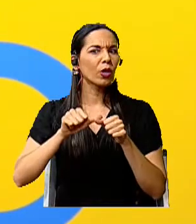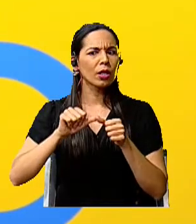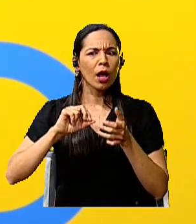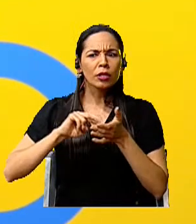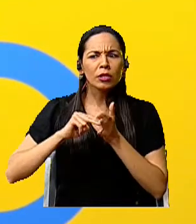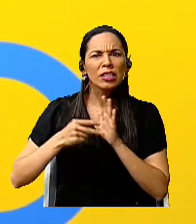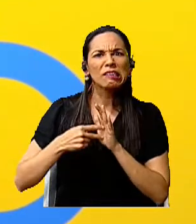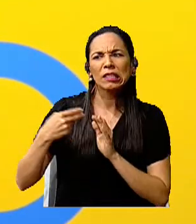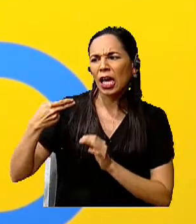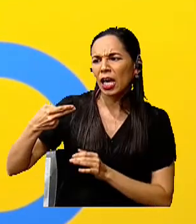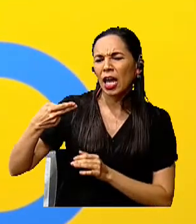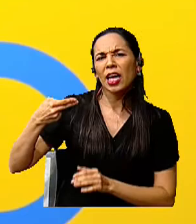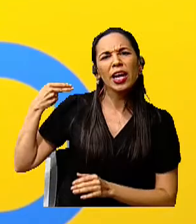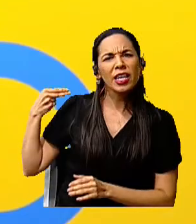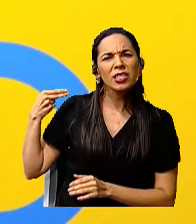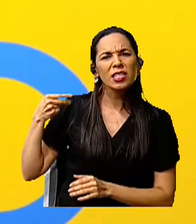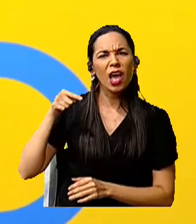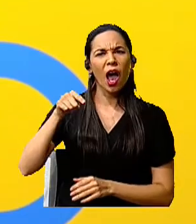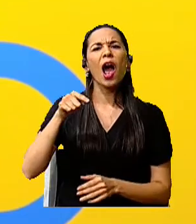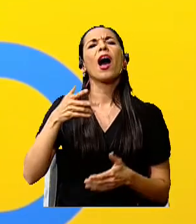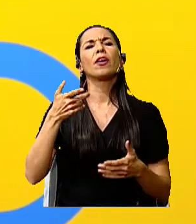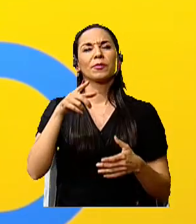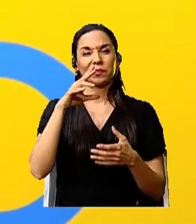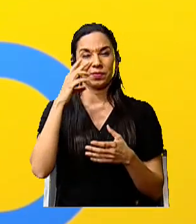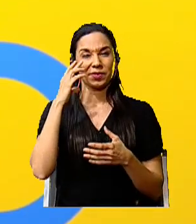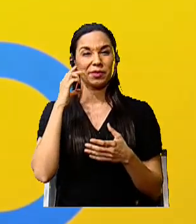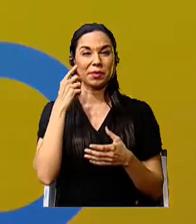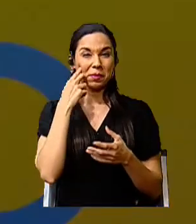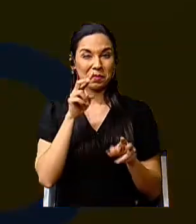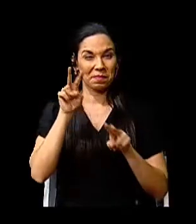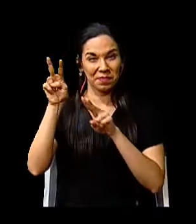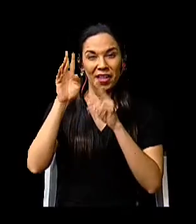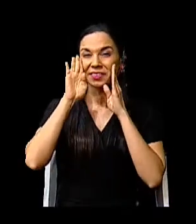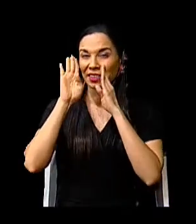es la herencia. Presten mucha atención y pronto nos veremos.